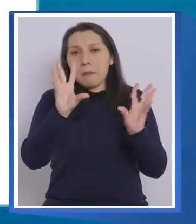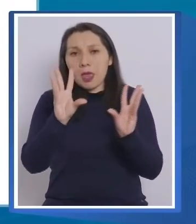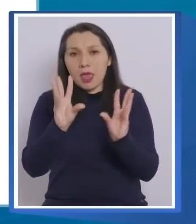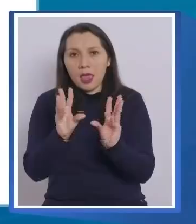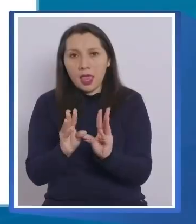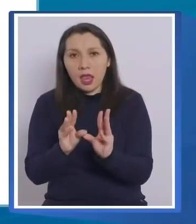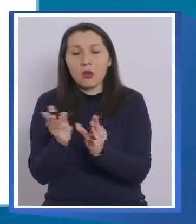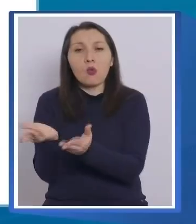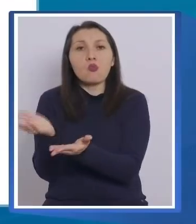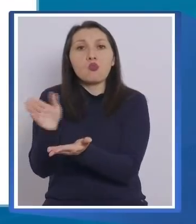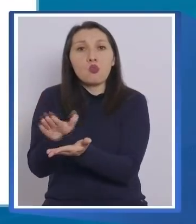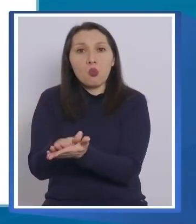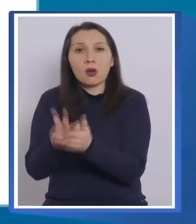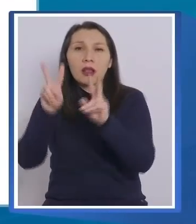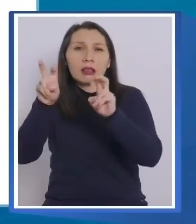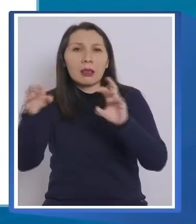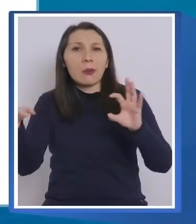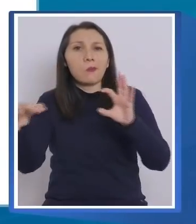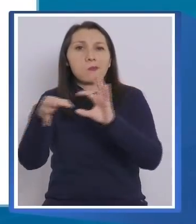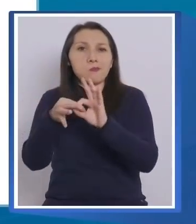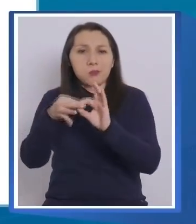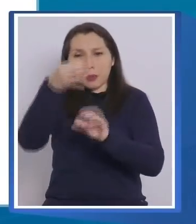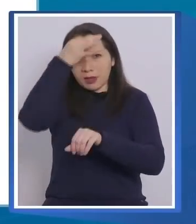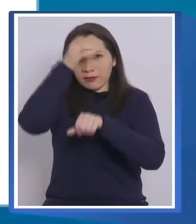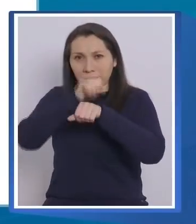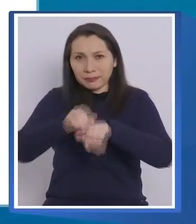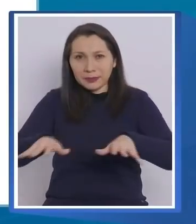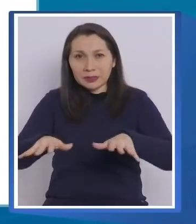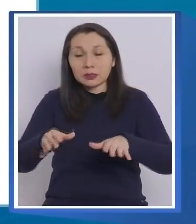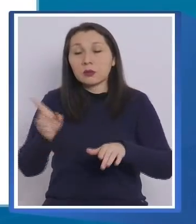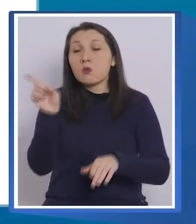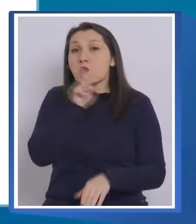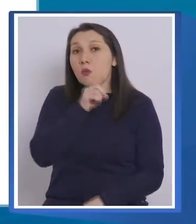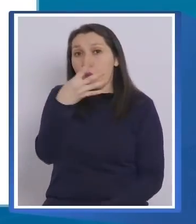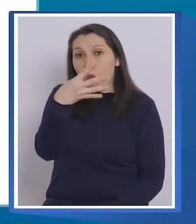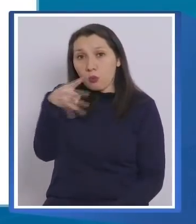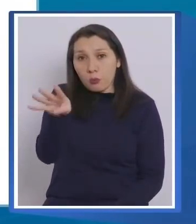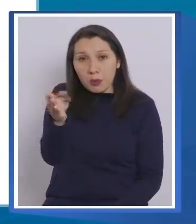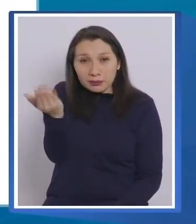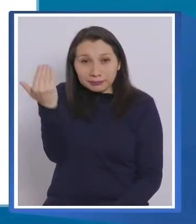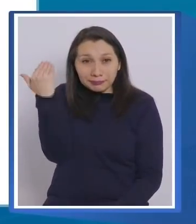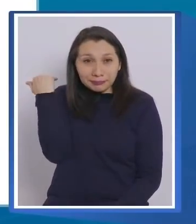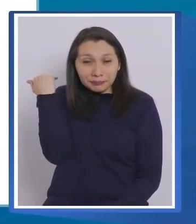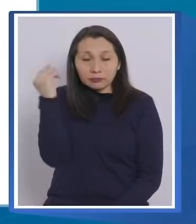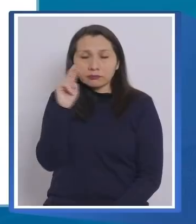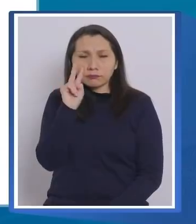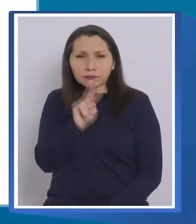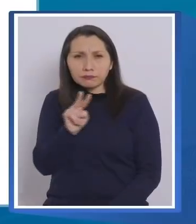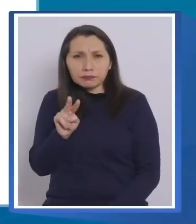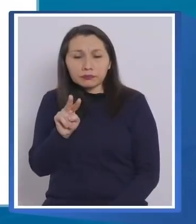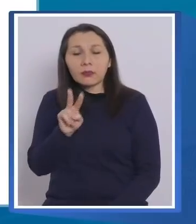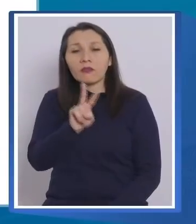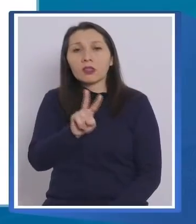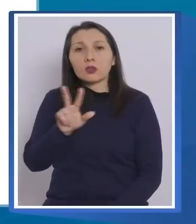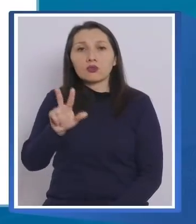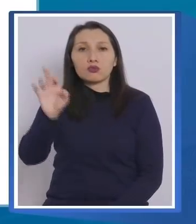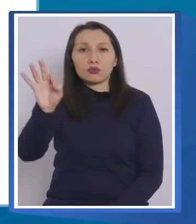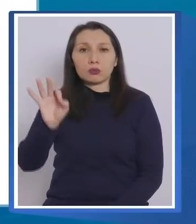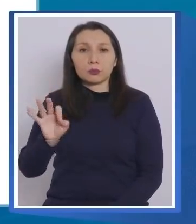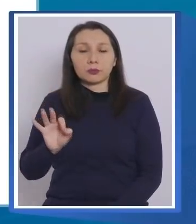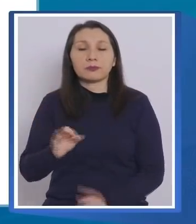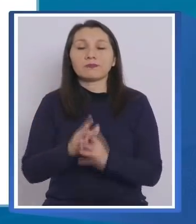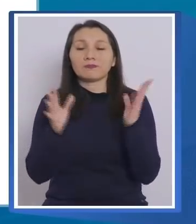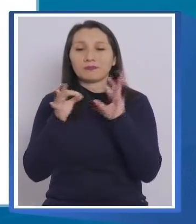de decesos asociados a la pandemia, que en estas últimas cuatro semanas ha alcanzado ya un 28%.